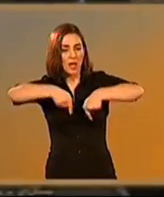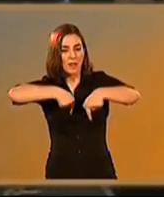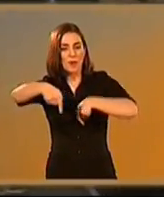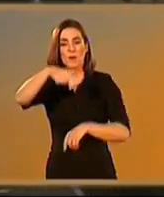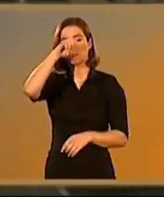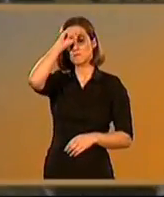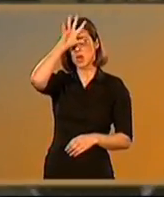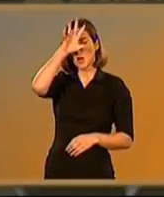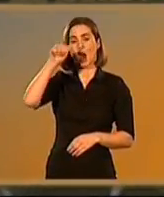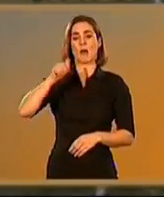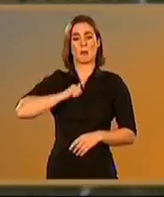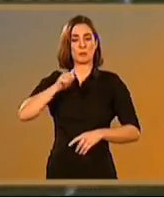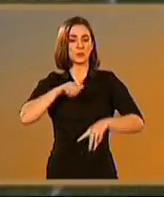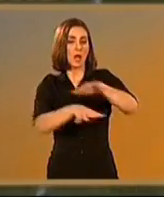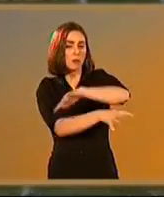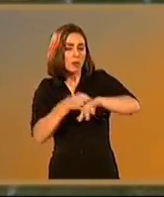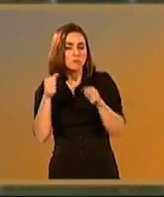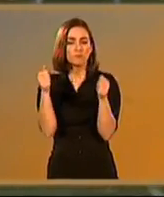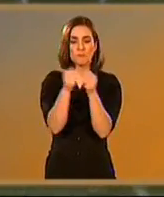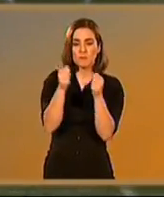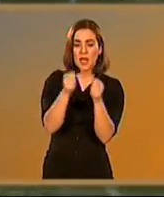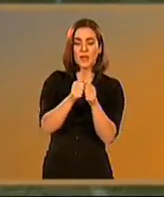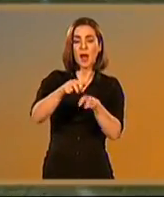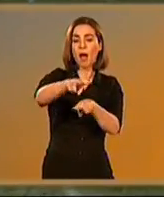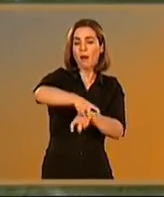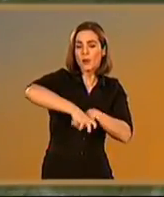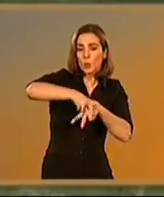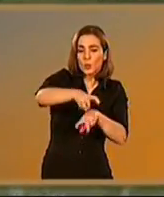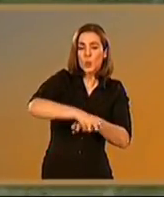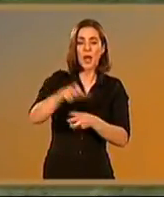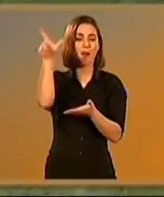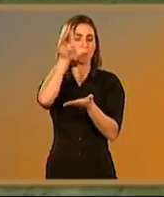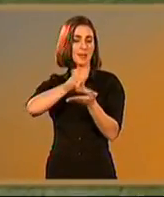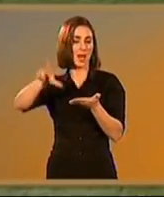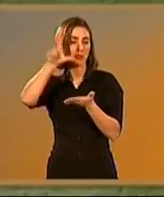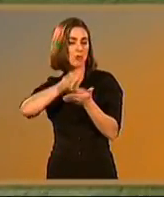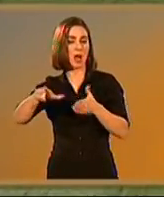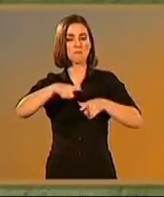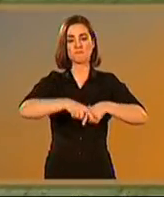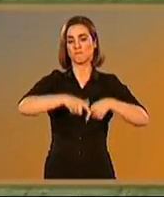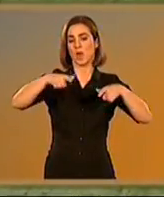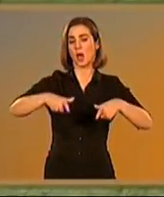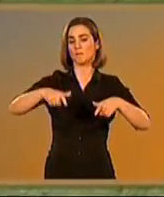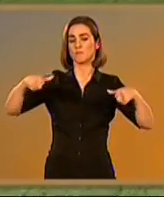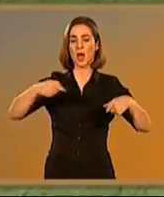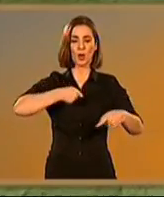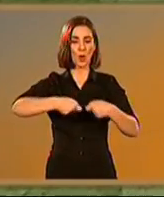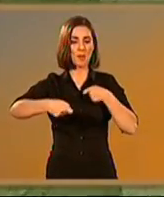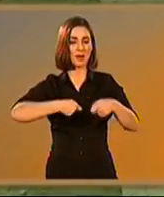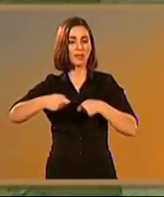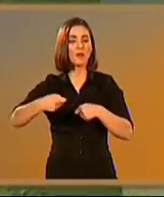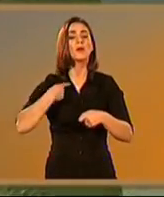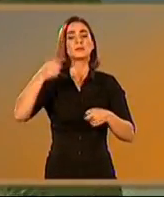entonces. Vías de comunicación, aprovechamiento intensivo del suelo agrícola y minero, florecimiento literario y